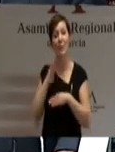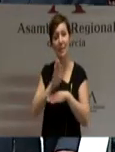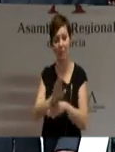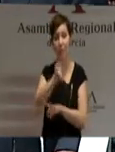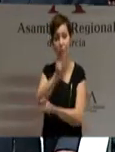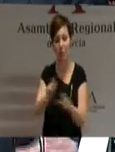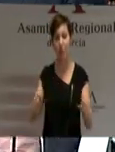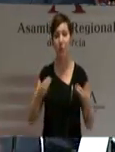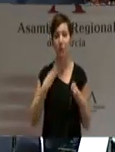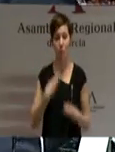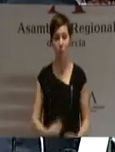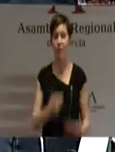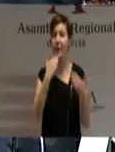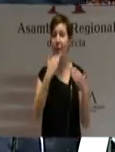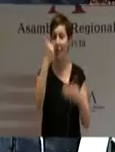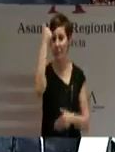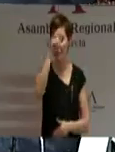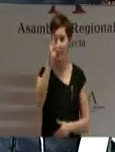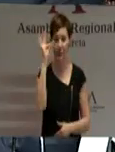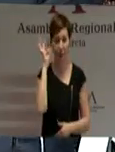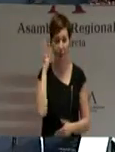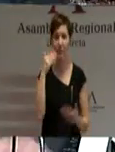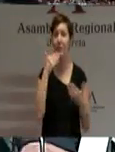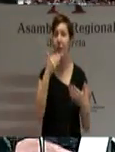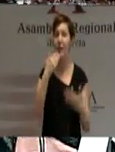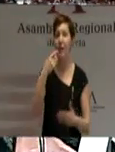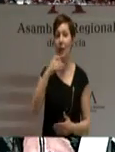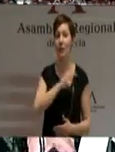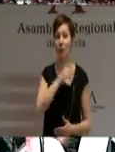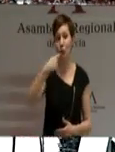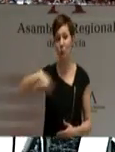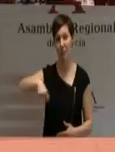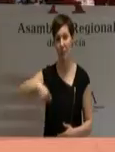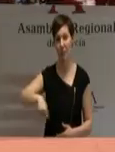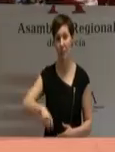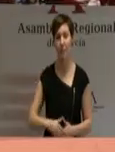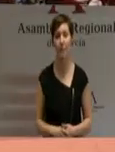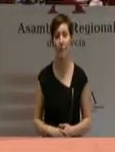Muchas gracias, señorías. Muchas gracias, señor presidente. Gracias, señor presidente.